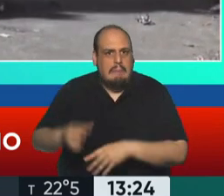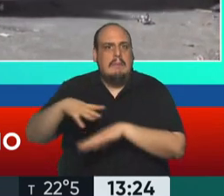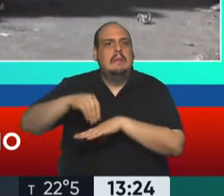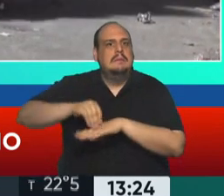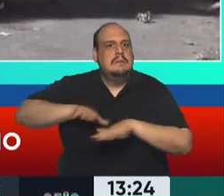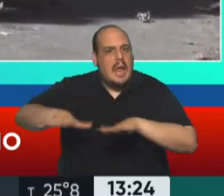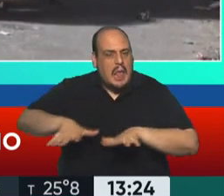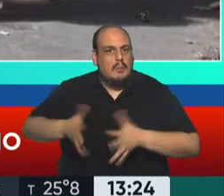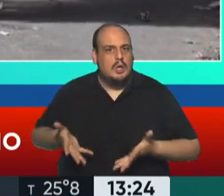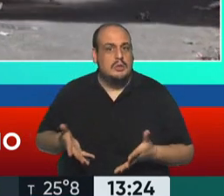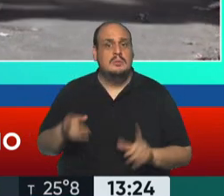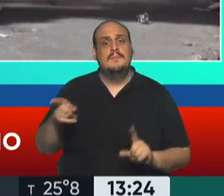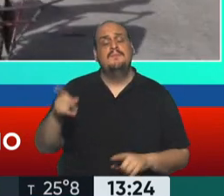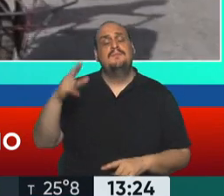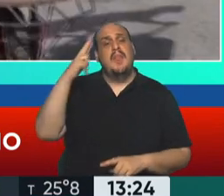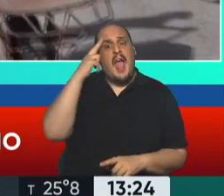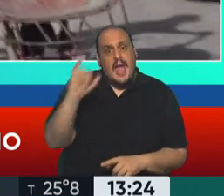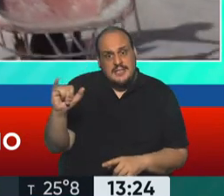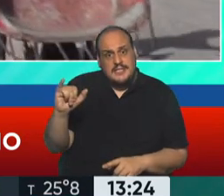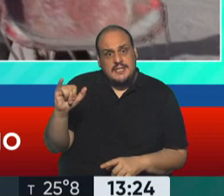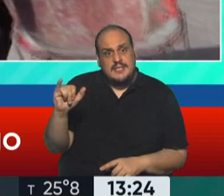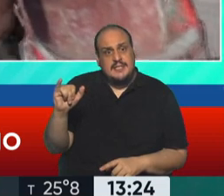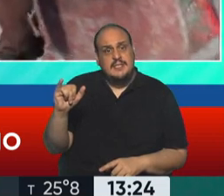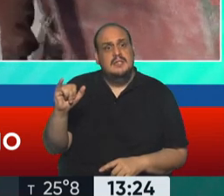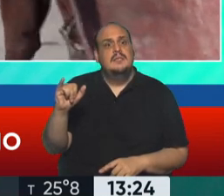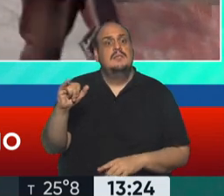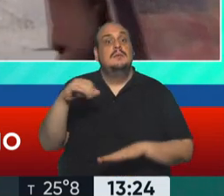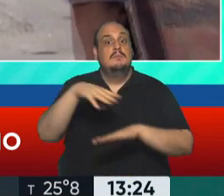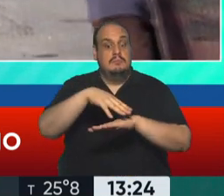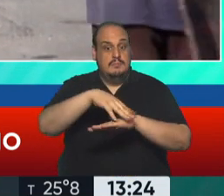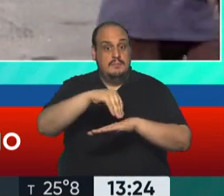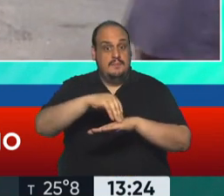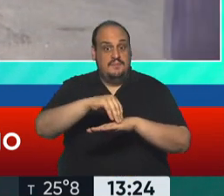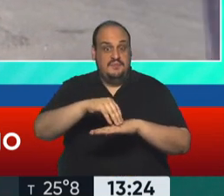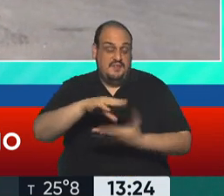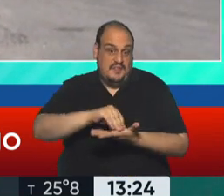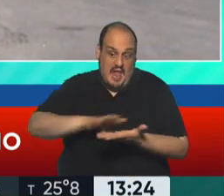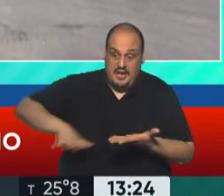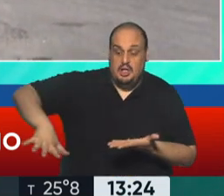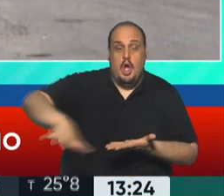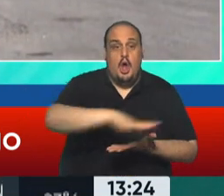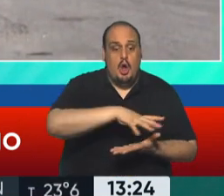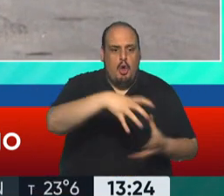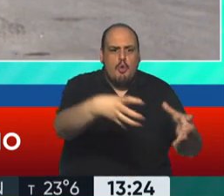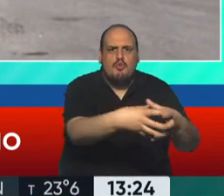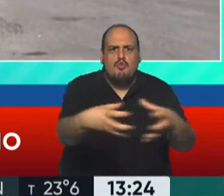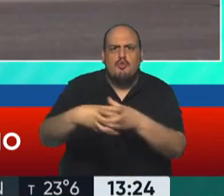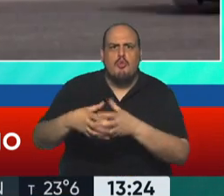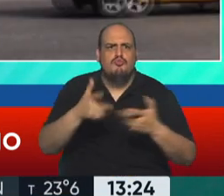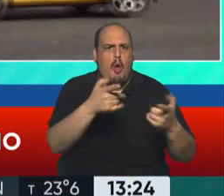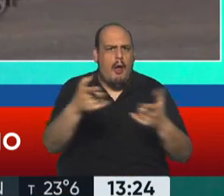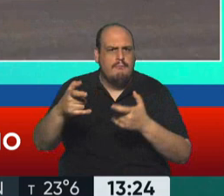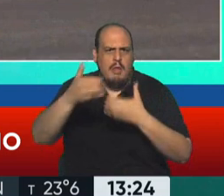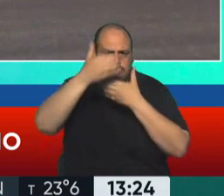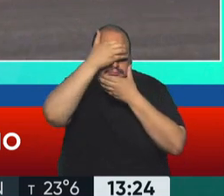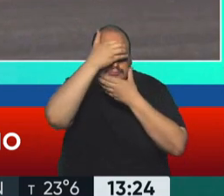y el hecho de que Haití es un país que tiene buena parte de su territorio gobernado por bandas armadas, digamos, incluso sectores importantes de Puerto Príncipe y la